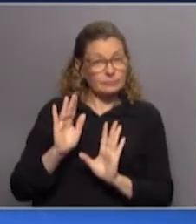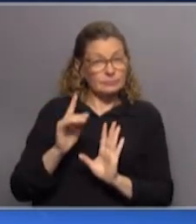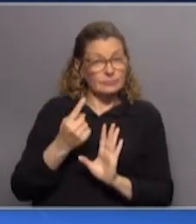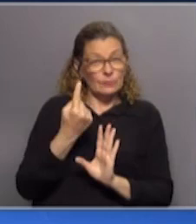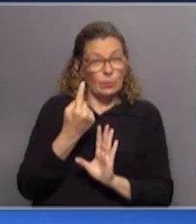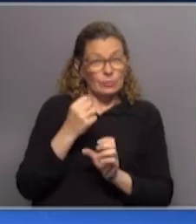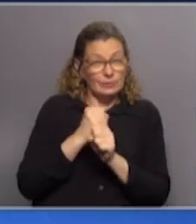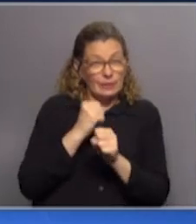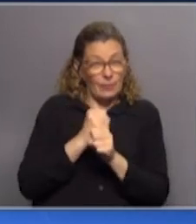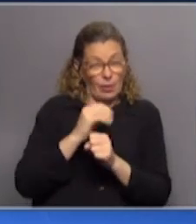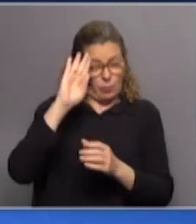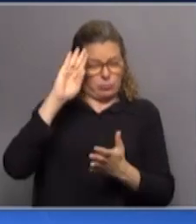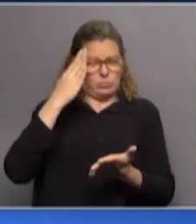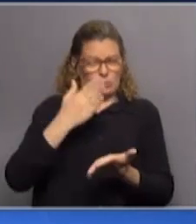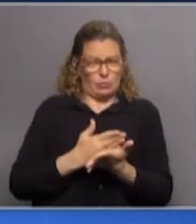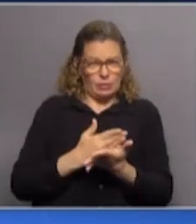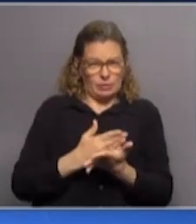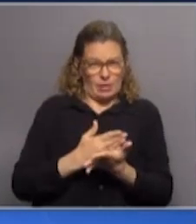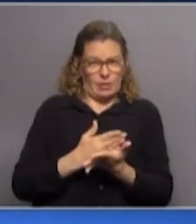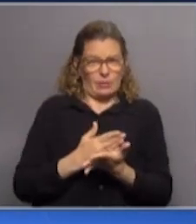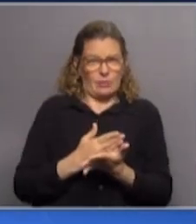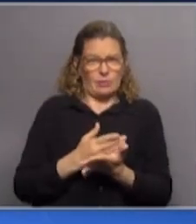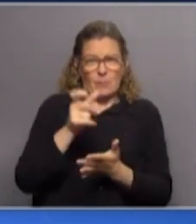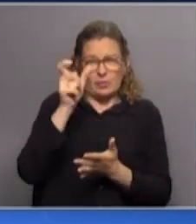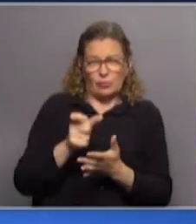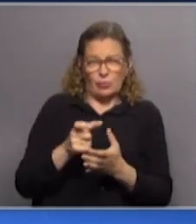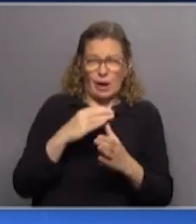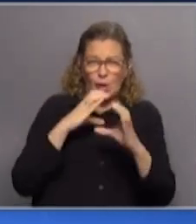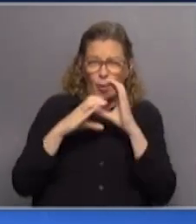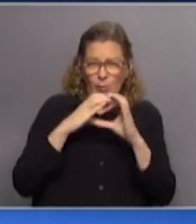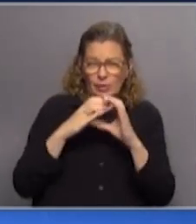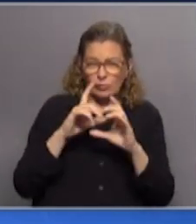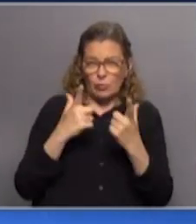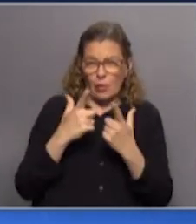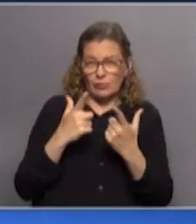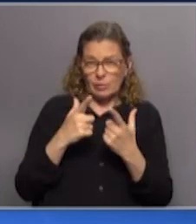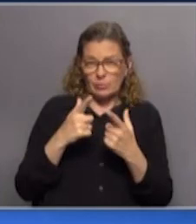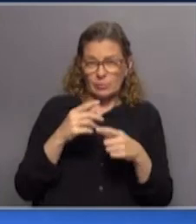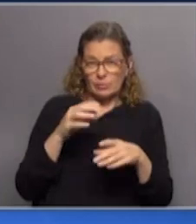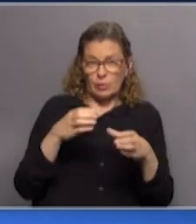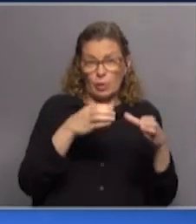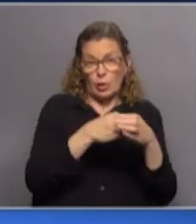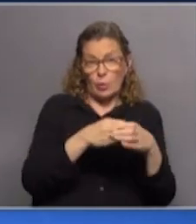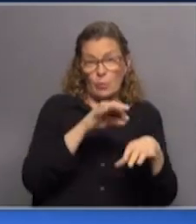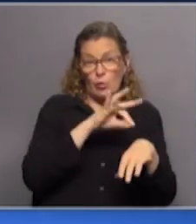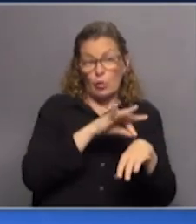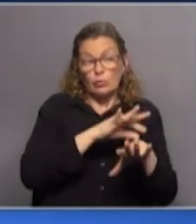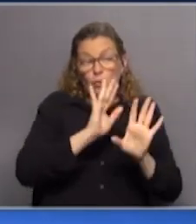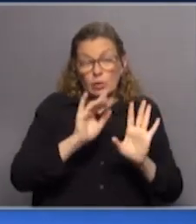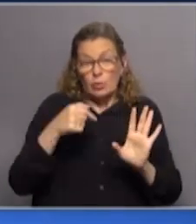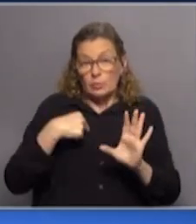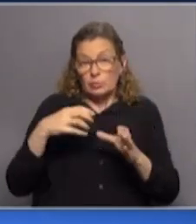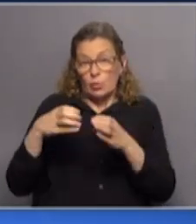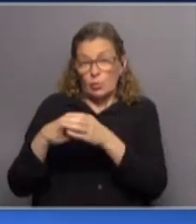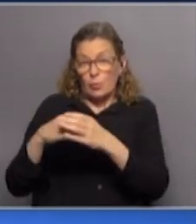Una gestión autoritaria en donde la comunicación no había puede ser con el gremio de ellos. Con nuestro gremio